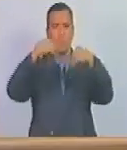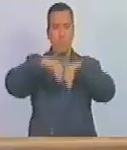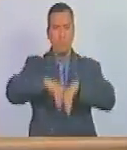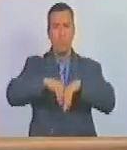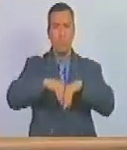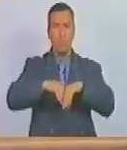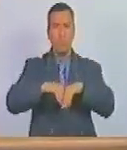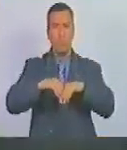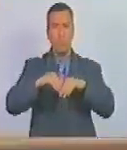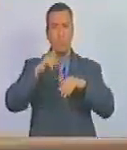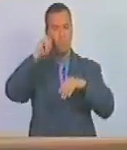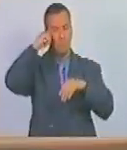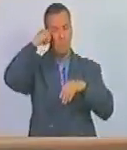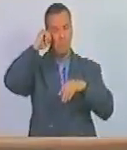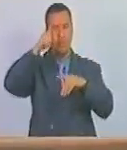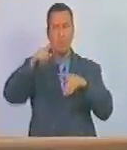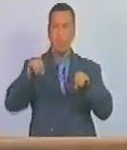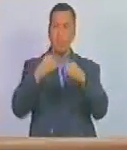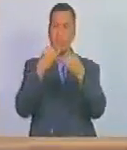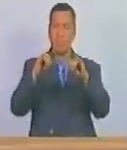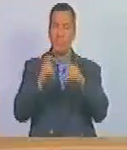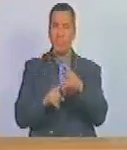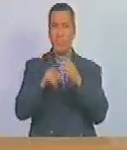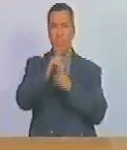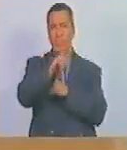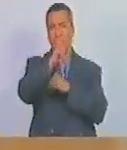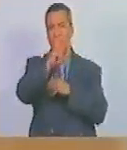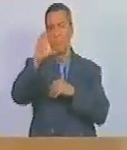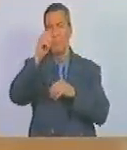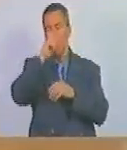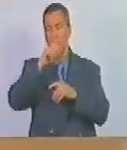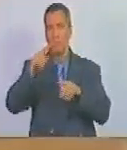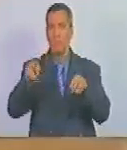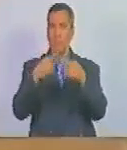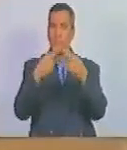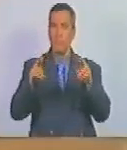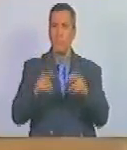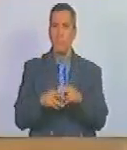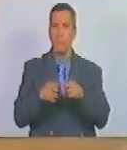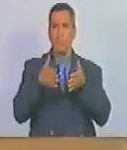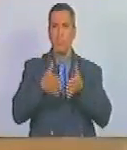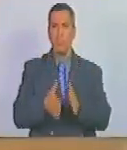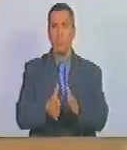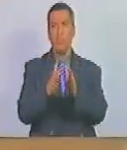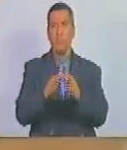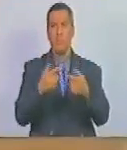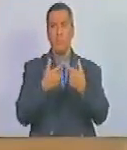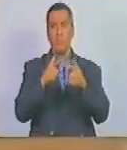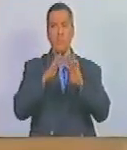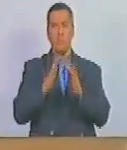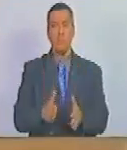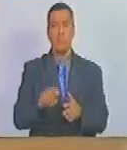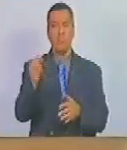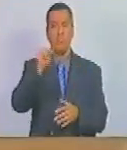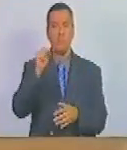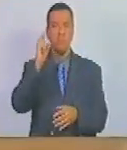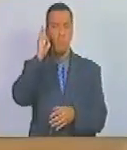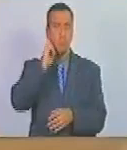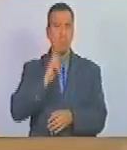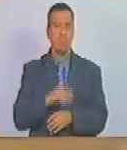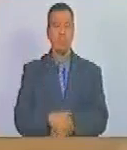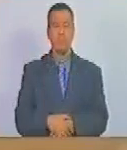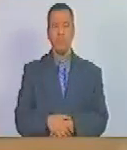en conmemoración del 240 aniversario del natalicio del libertador Simón Bolívar.